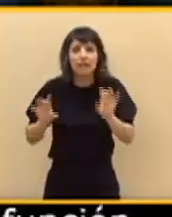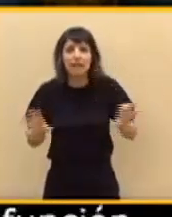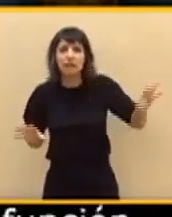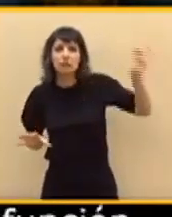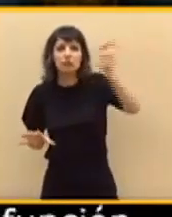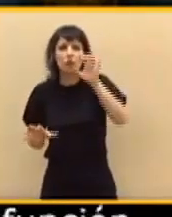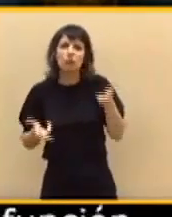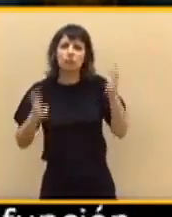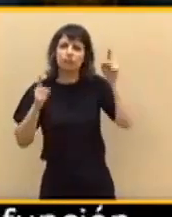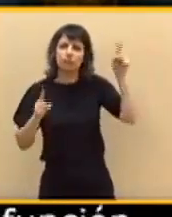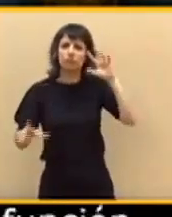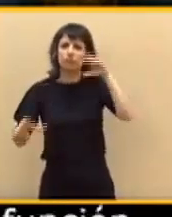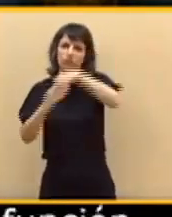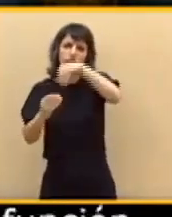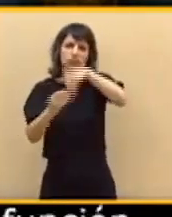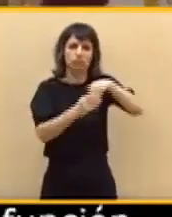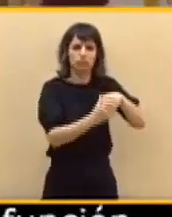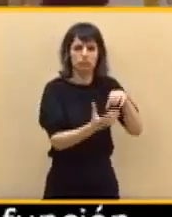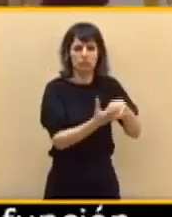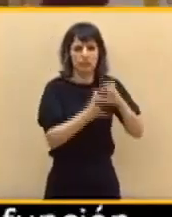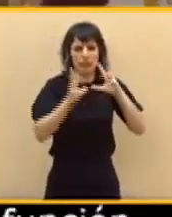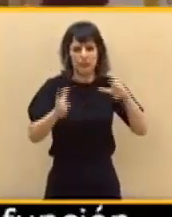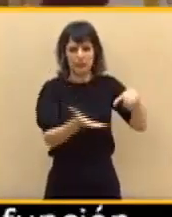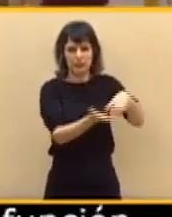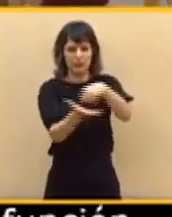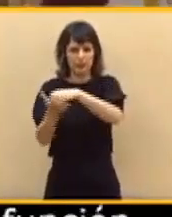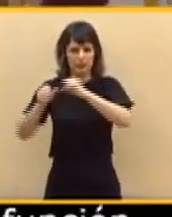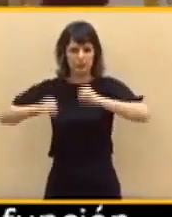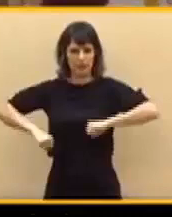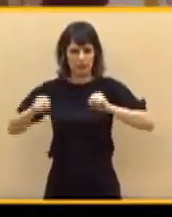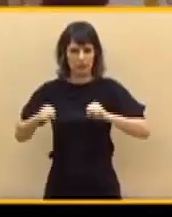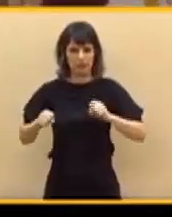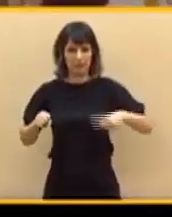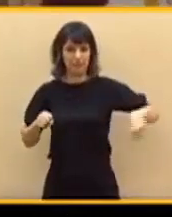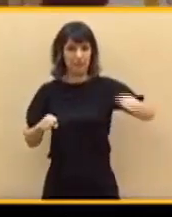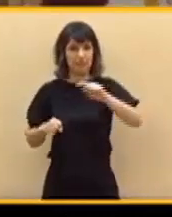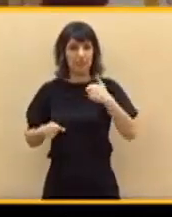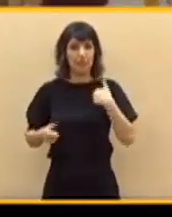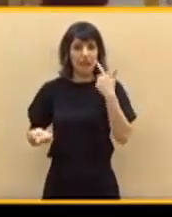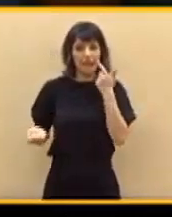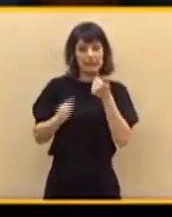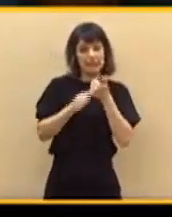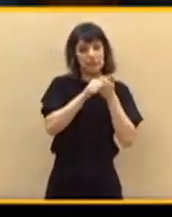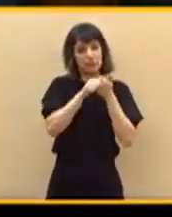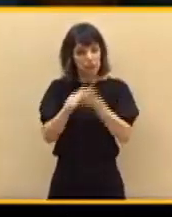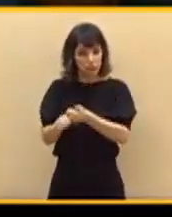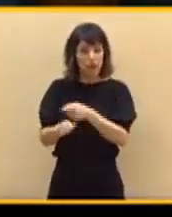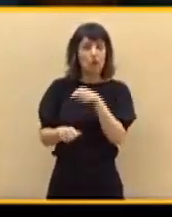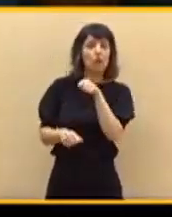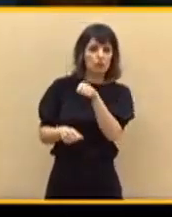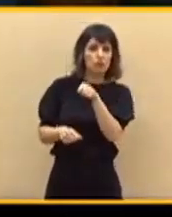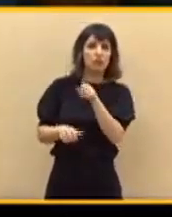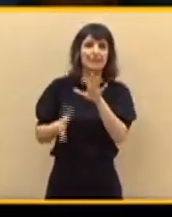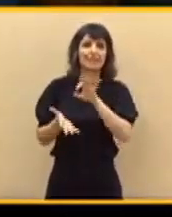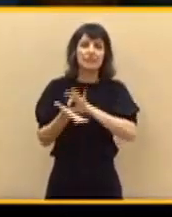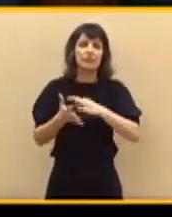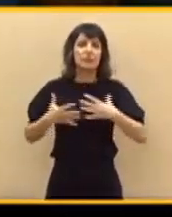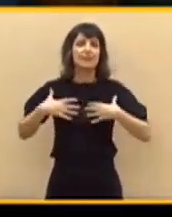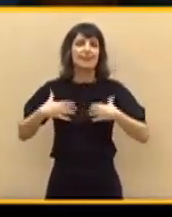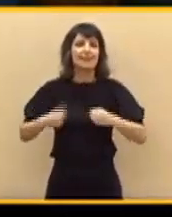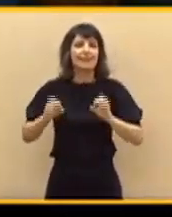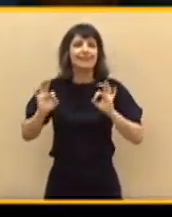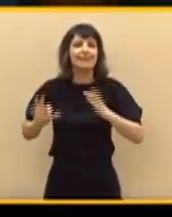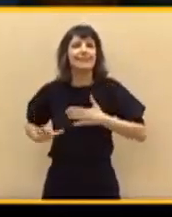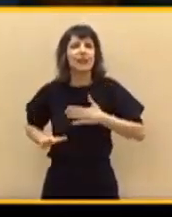los centros residenciales. Los centros residenciales sujetos a la inspección quedan sujetos a la inspección de los servicios sanitarios de la comunidad